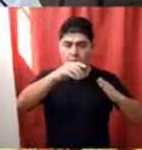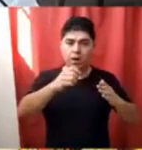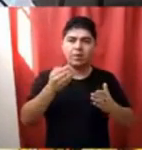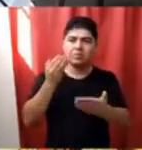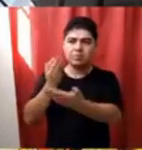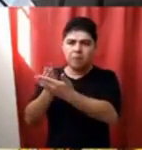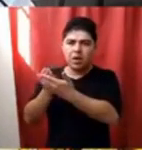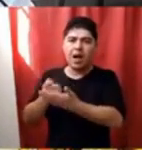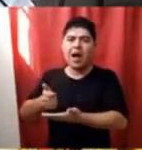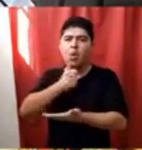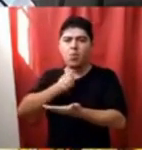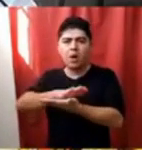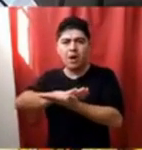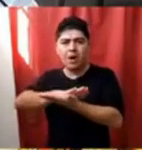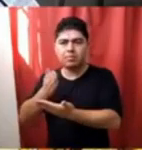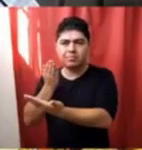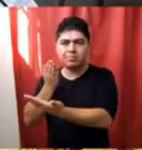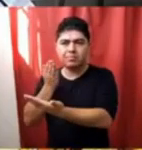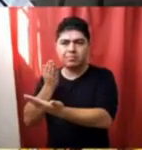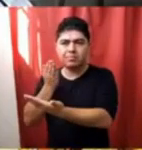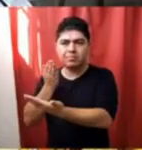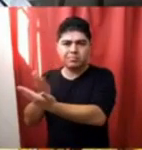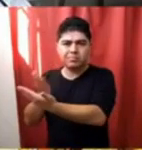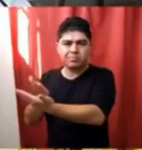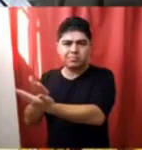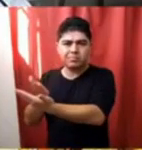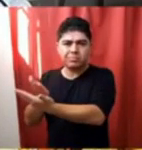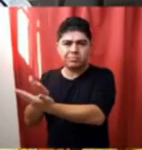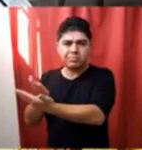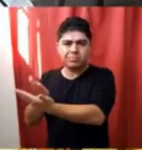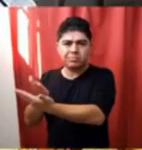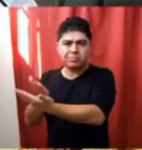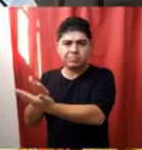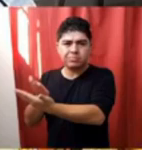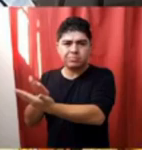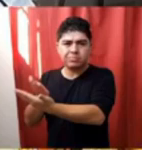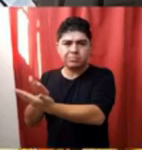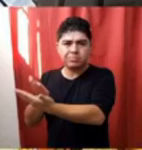potable, recuerdo que en época de campaña se les prometió a los vecinos